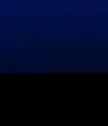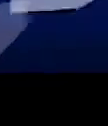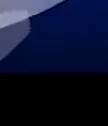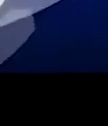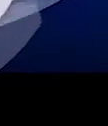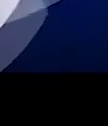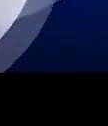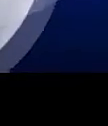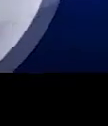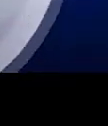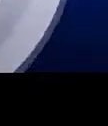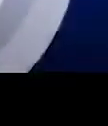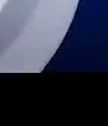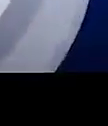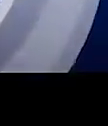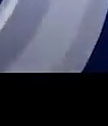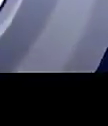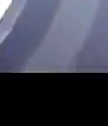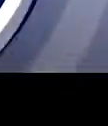Music